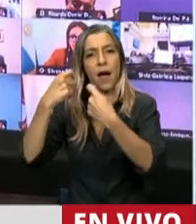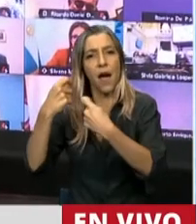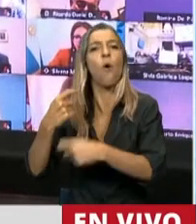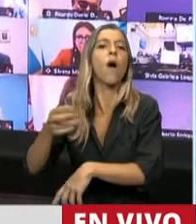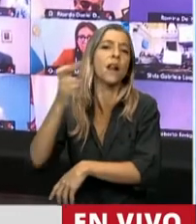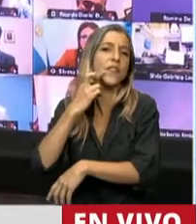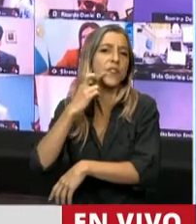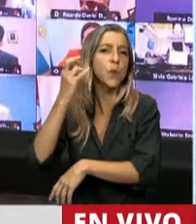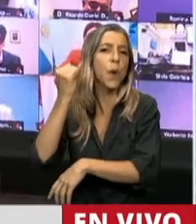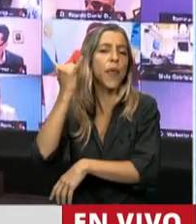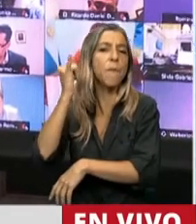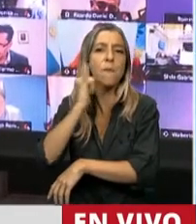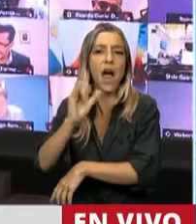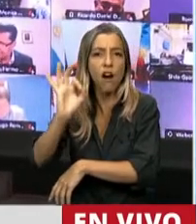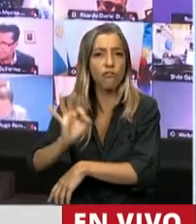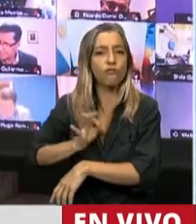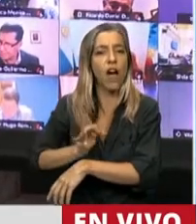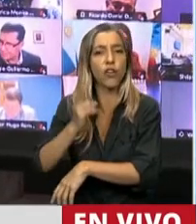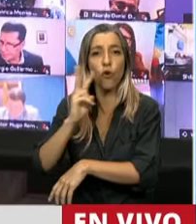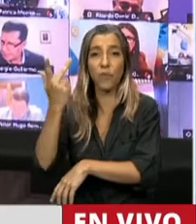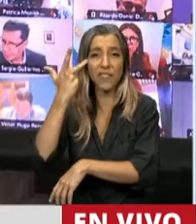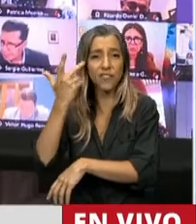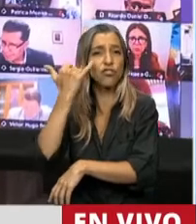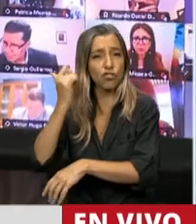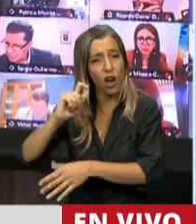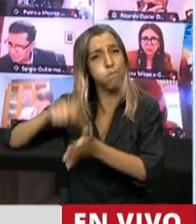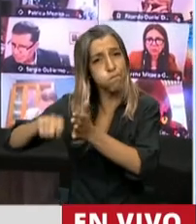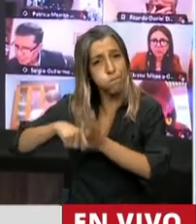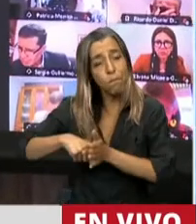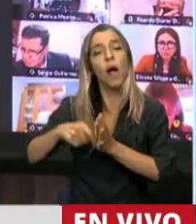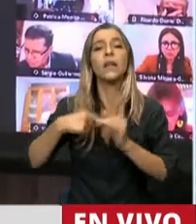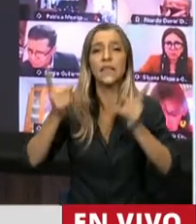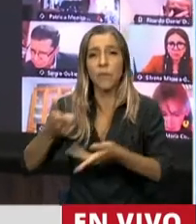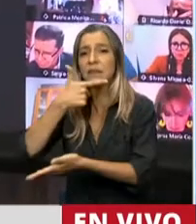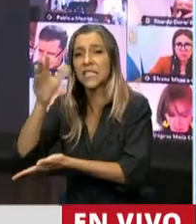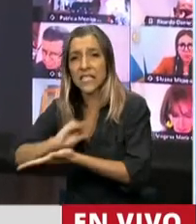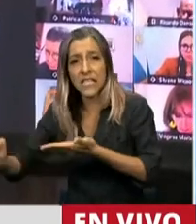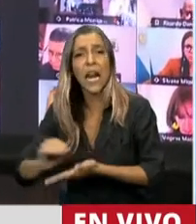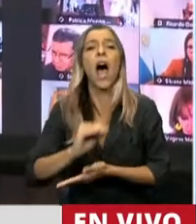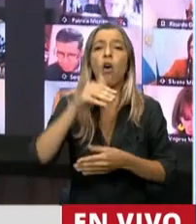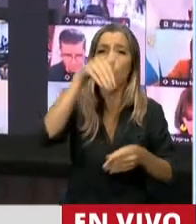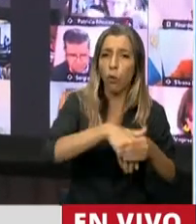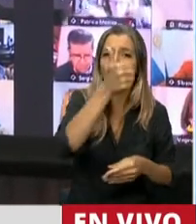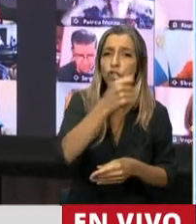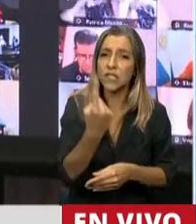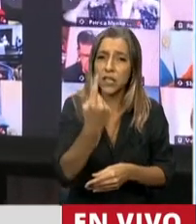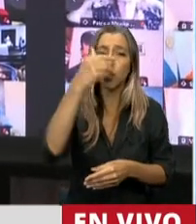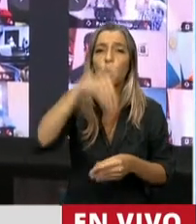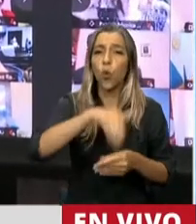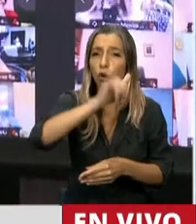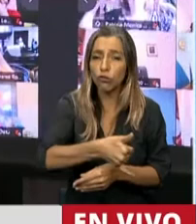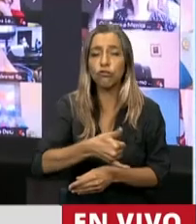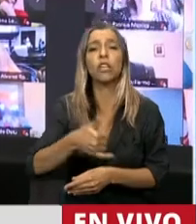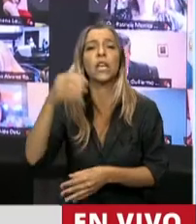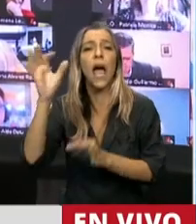Viene también con media sanción del Senado, se trató el 8 del 10 de 2020, tuvo 61 votos afirmativos, 0 negativos, 0